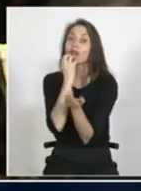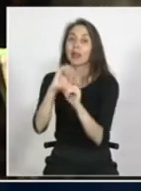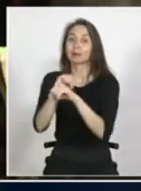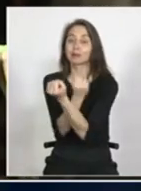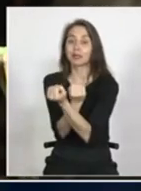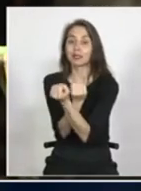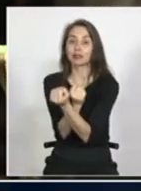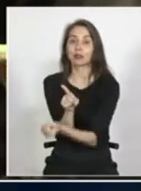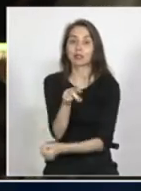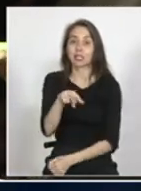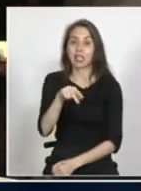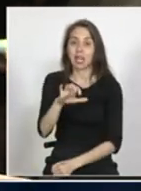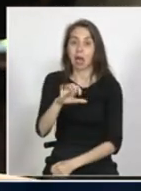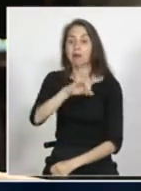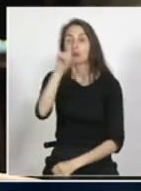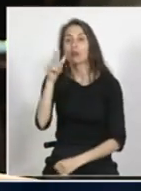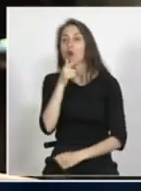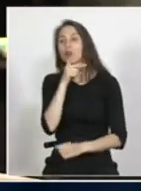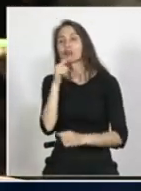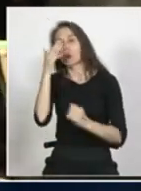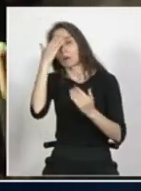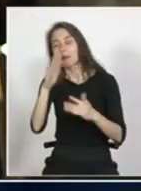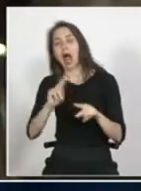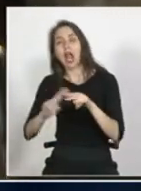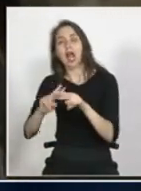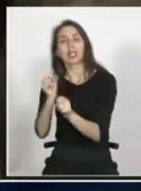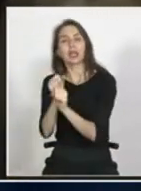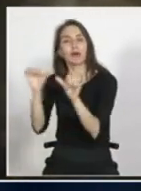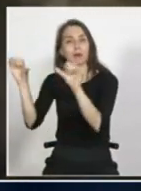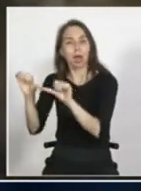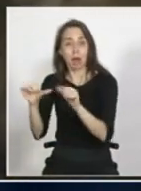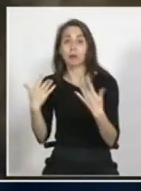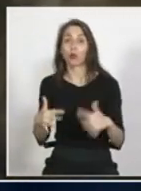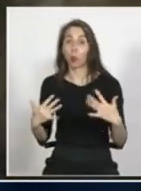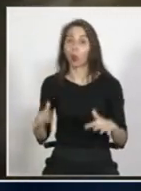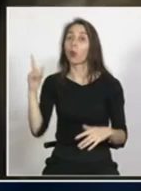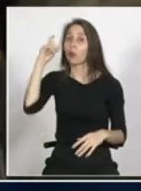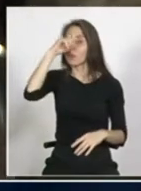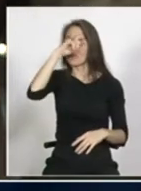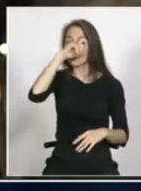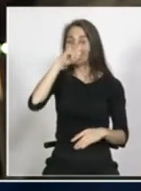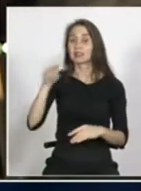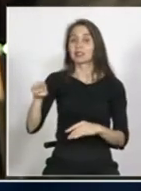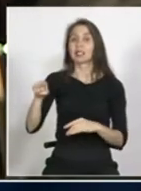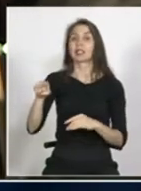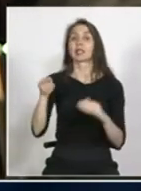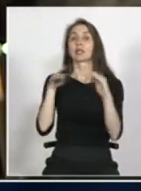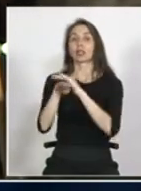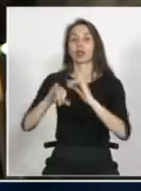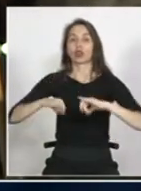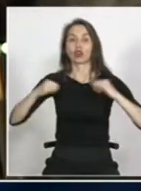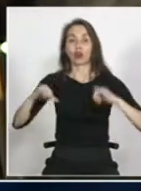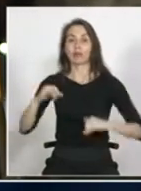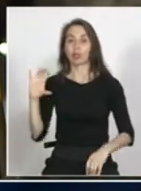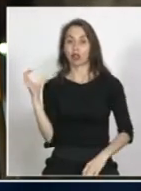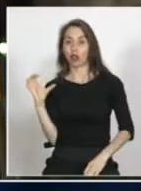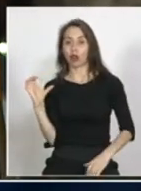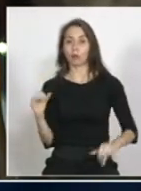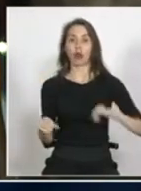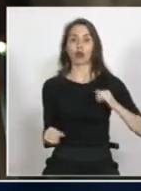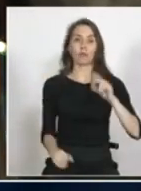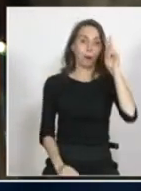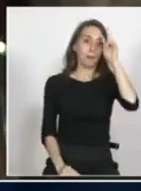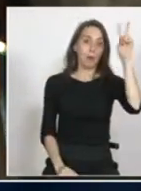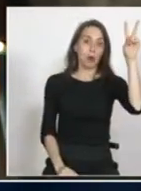pueda cuestionar al Servicio Nacional de Menores en la ejecución de sus labores, cuán complejo es el tema de tener ahí adolescentes colombianos o adolescentes